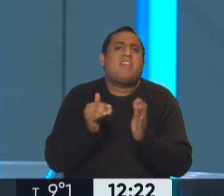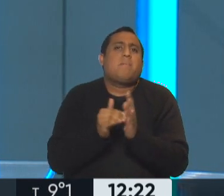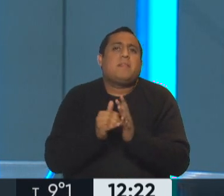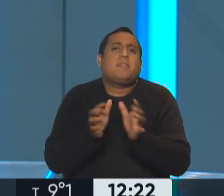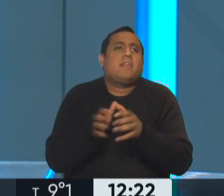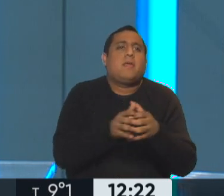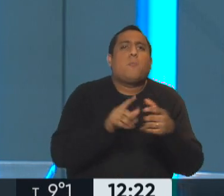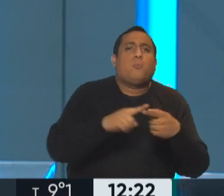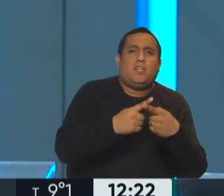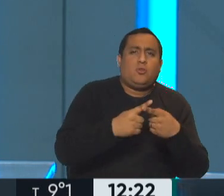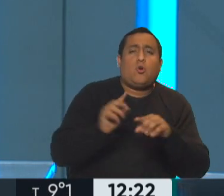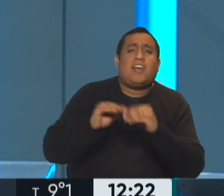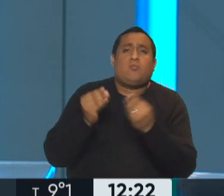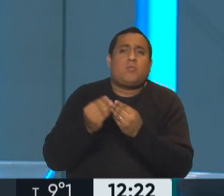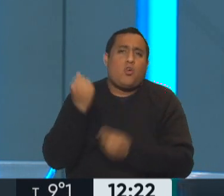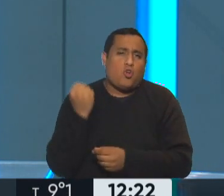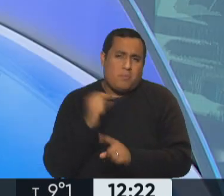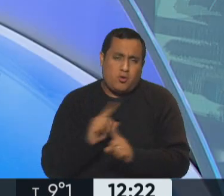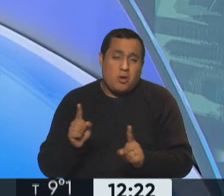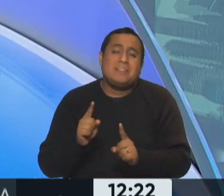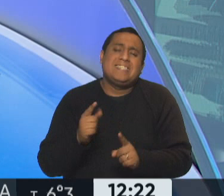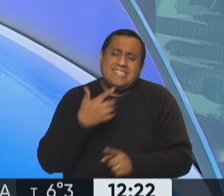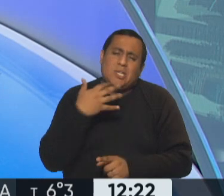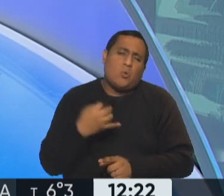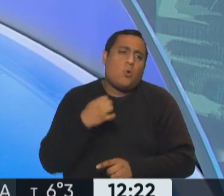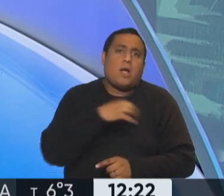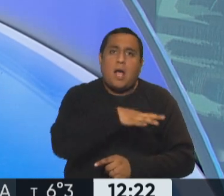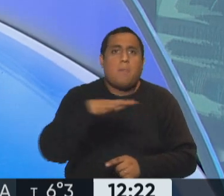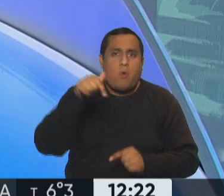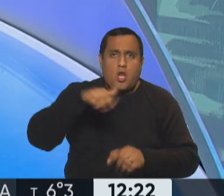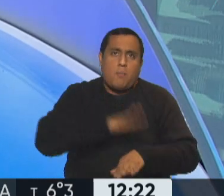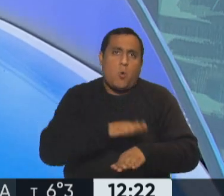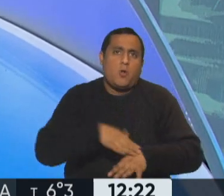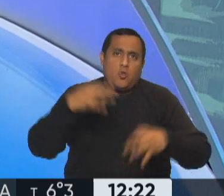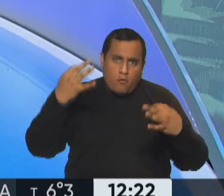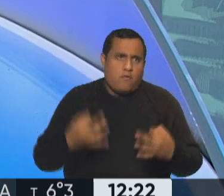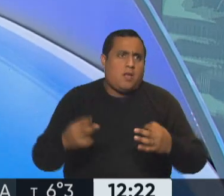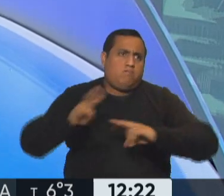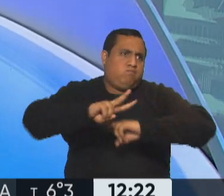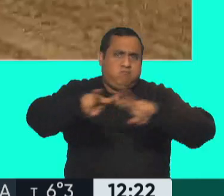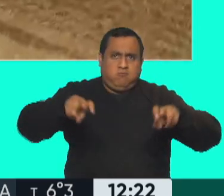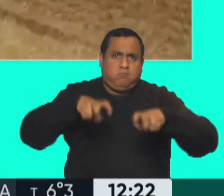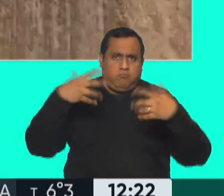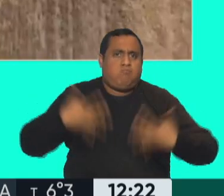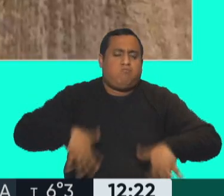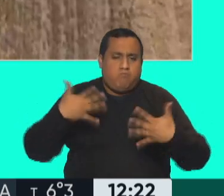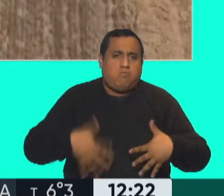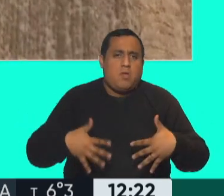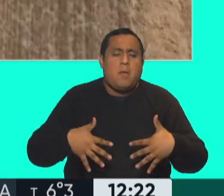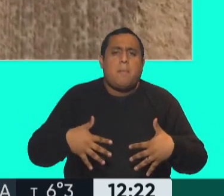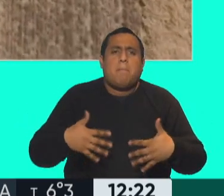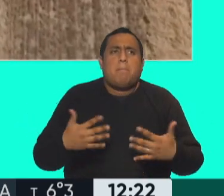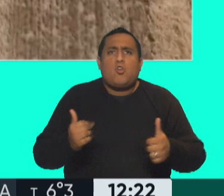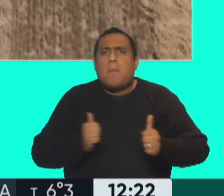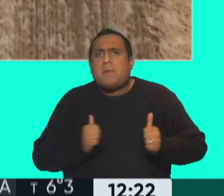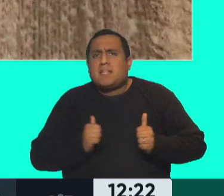que los resultados económicos. Sin duda que el campo está pasando por un muy buen momento de rentabilidad, pero el tema es qué expectativa